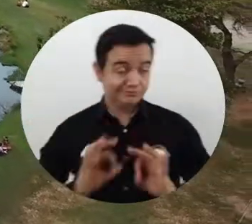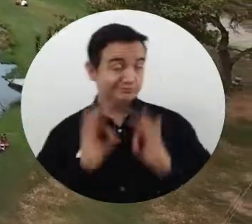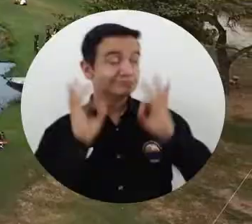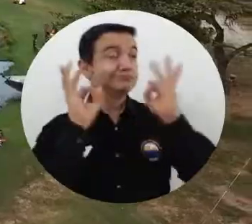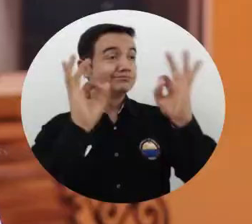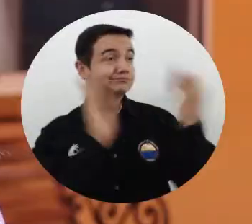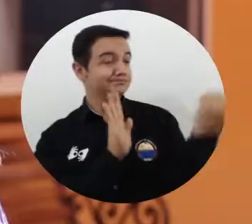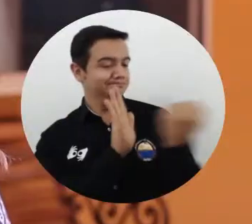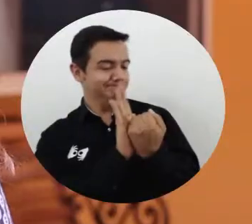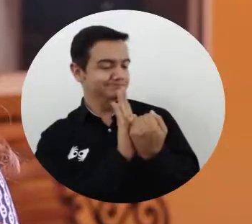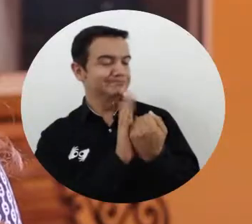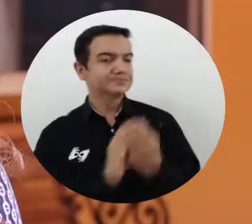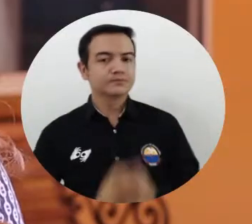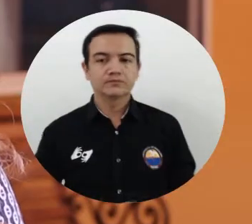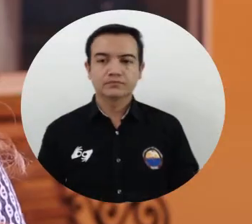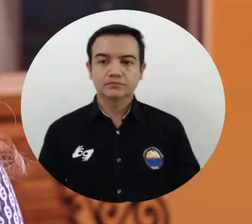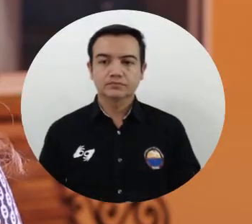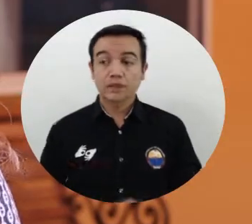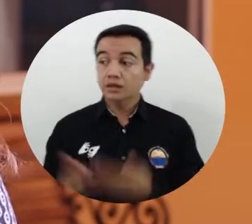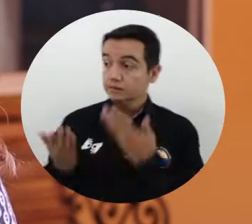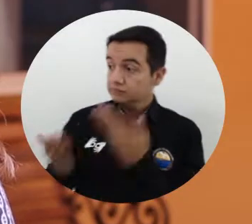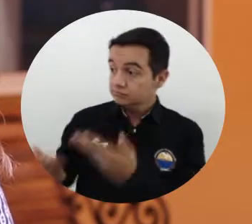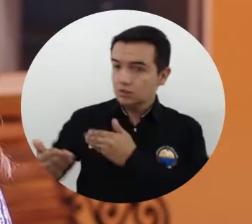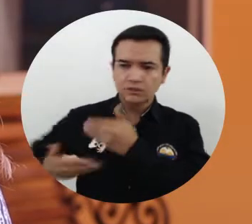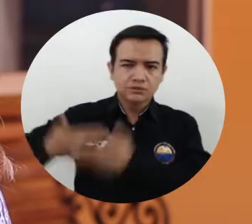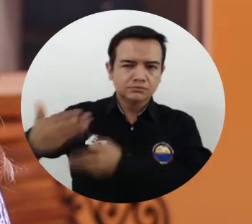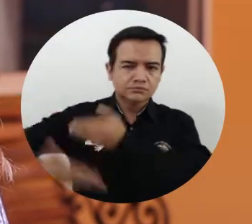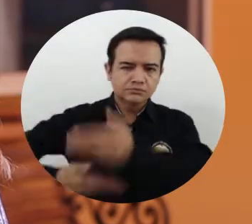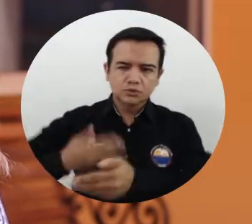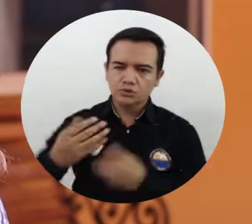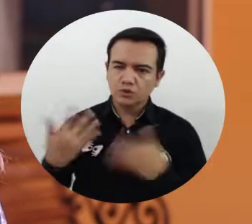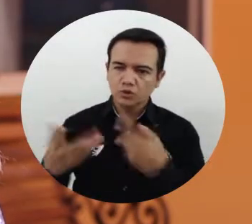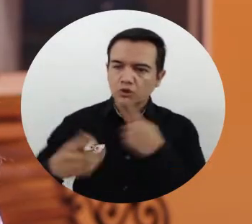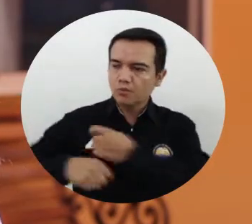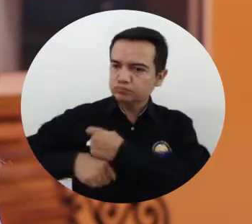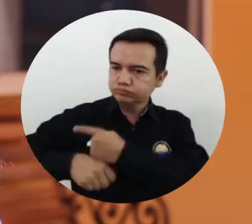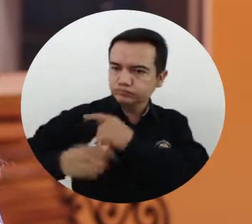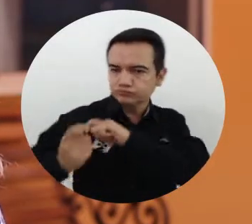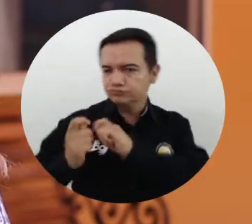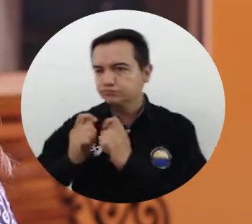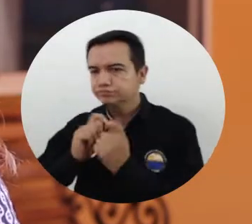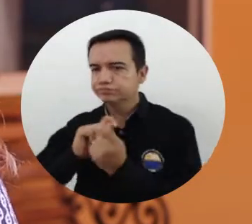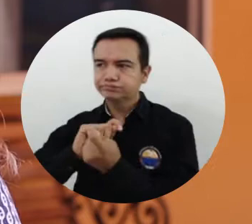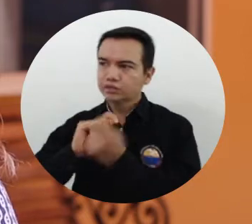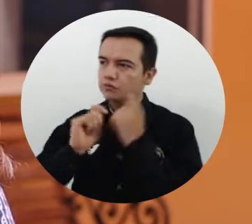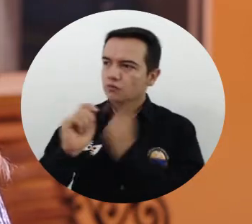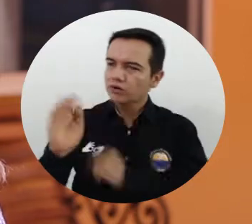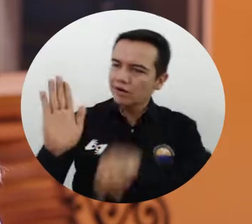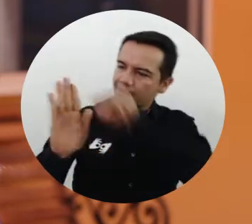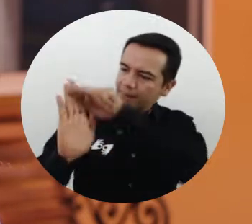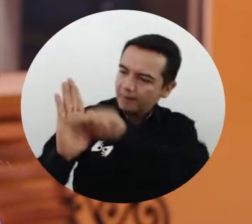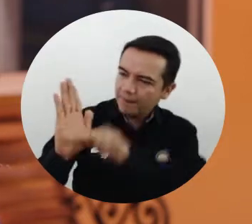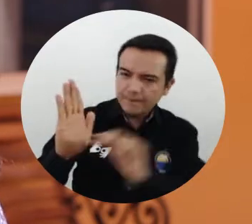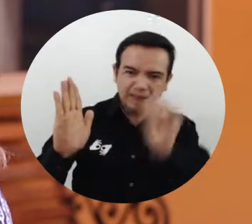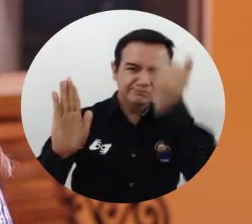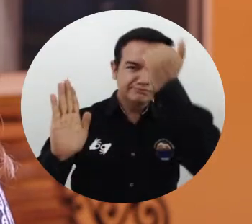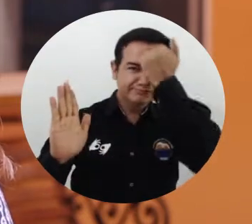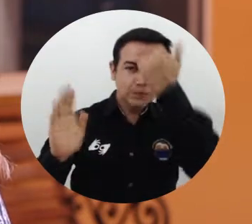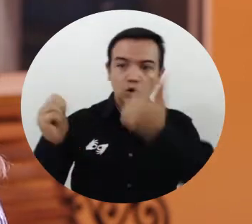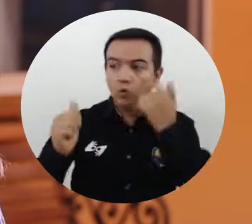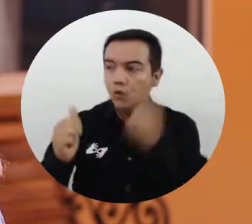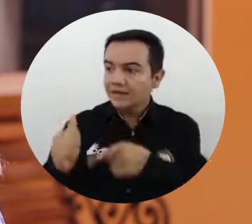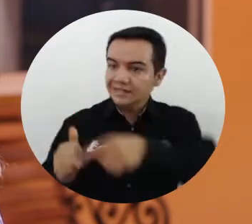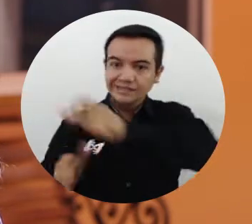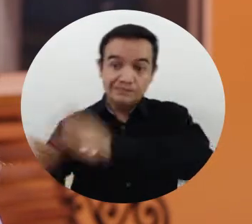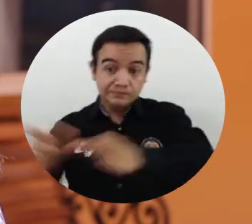de alta calidad. Han venido haciendo un proceso de transformación con unos principios fundamentales en crear